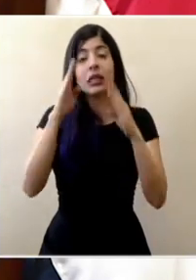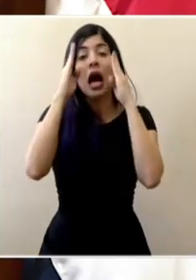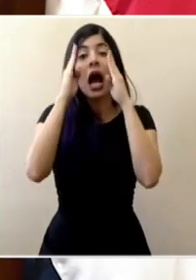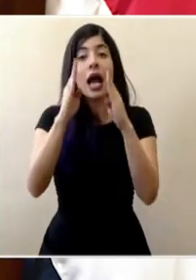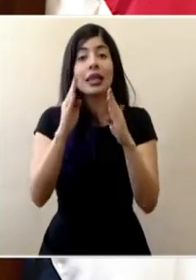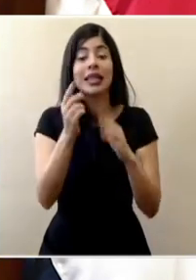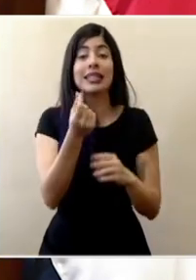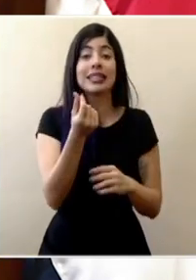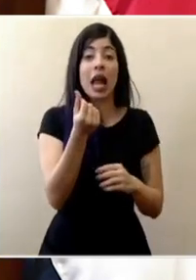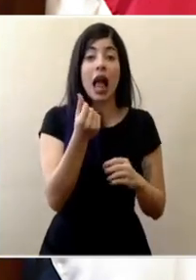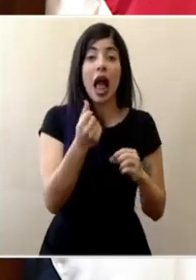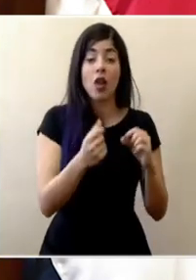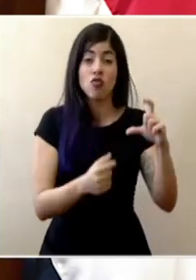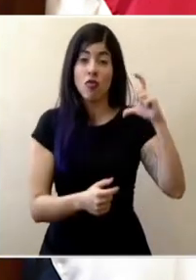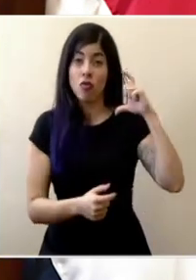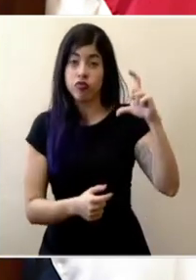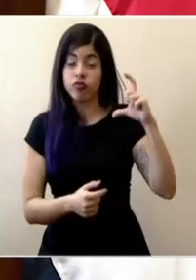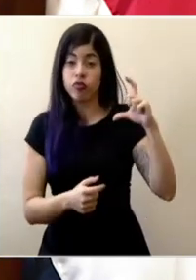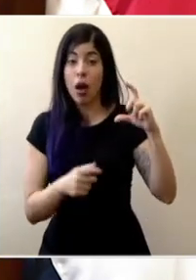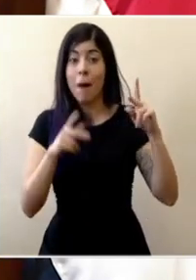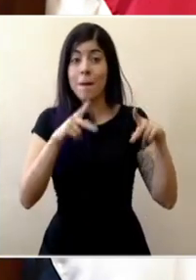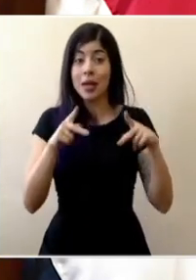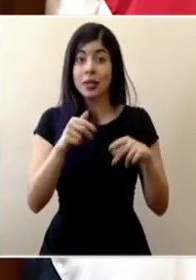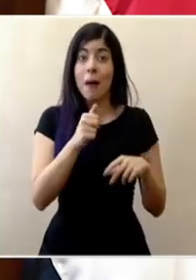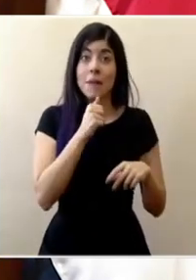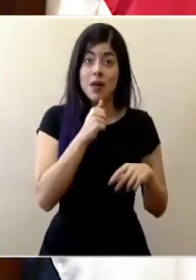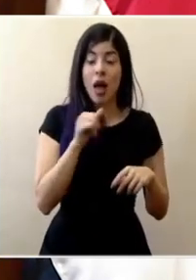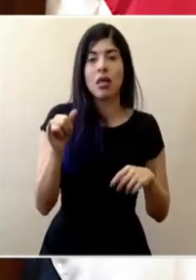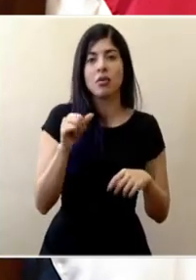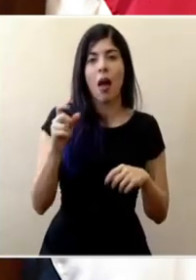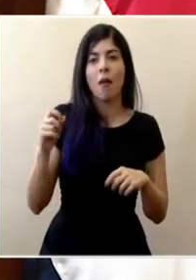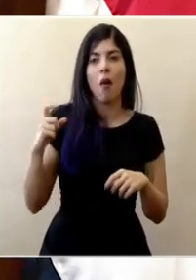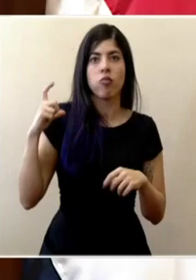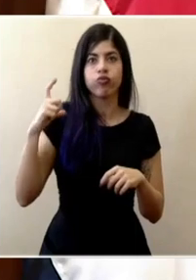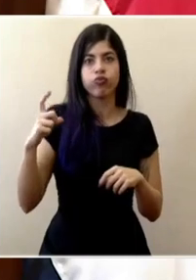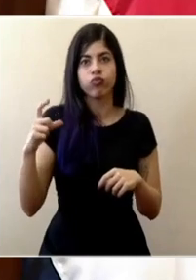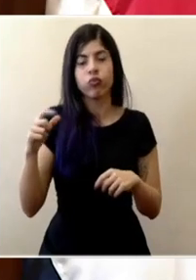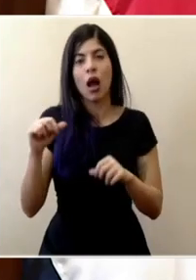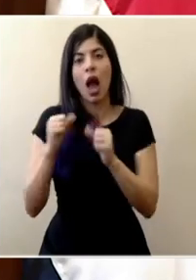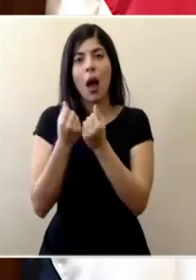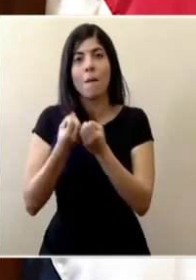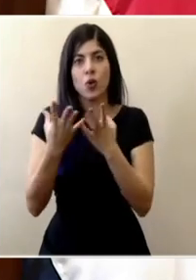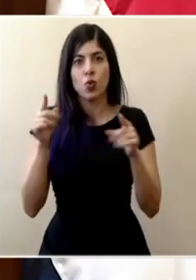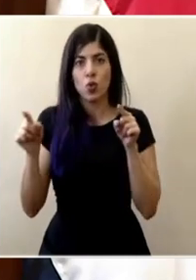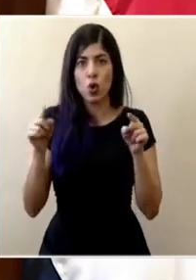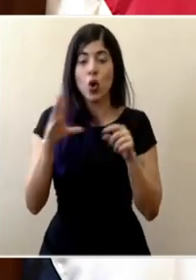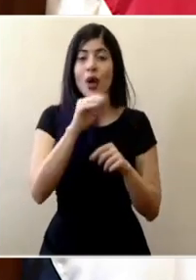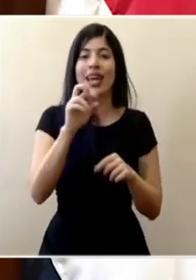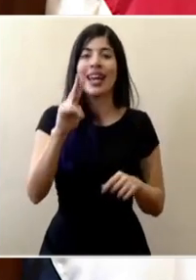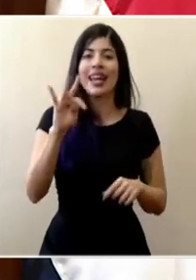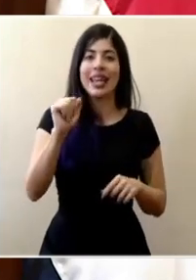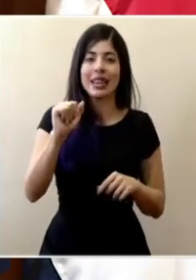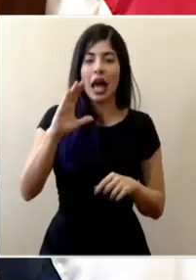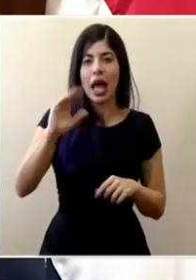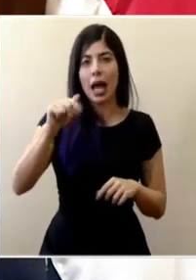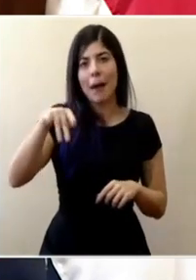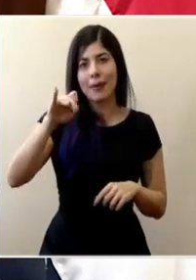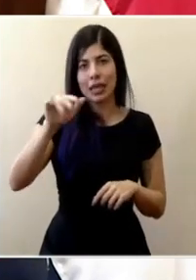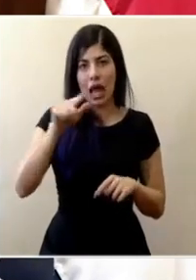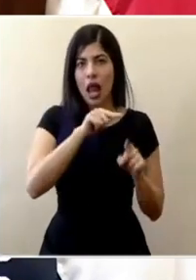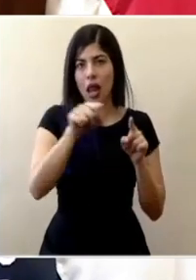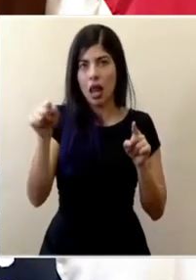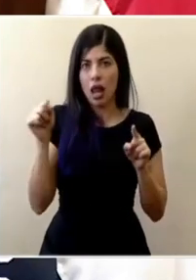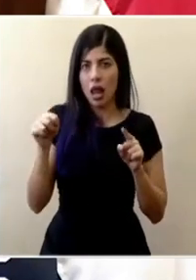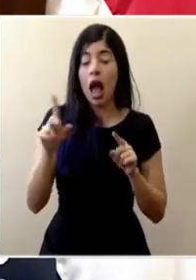solamente salarios altos de personas del sector privado también del sector público y repito rentas de capital. Muchas